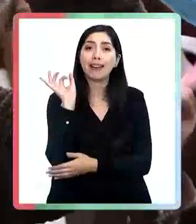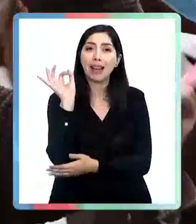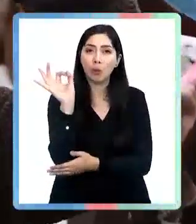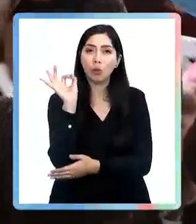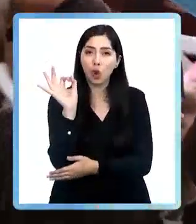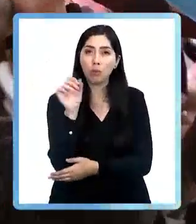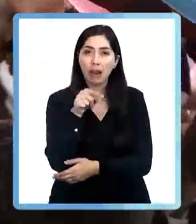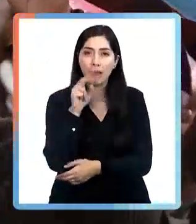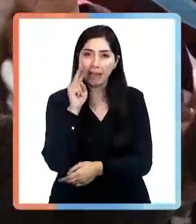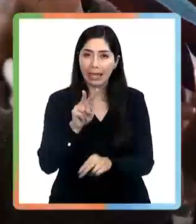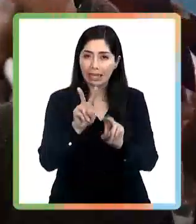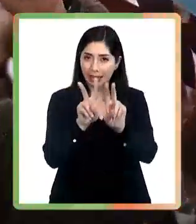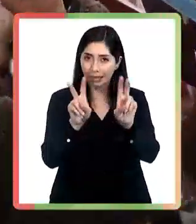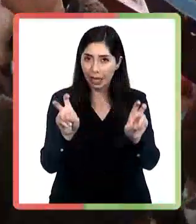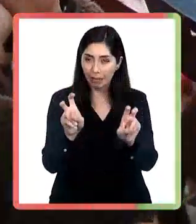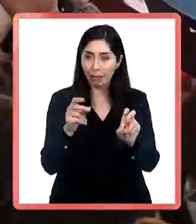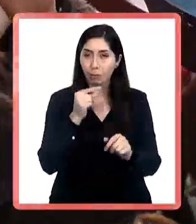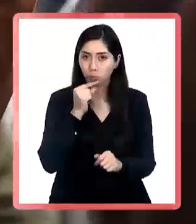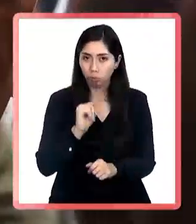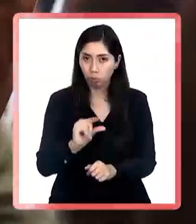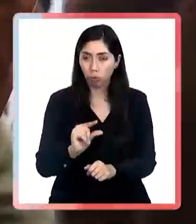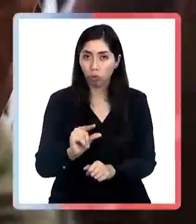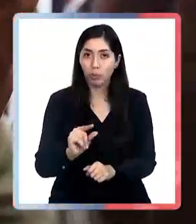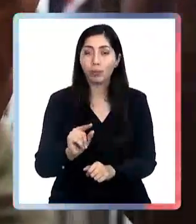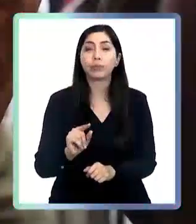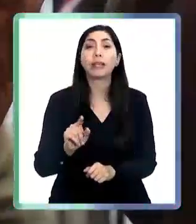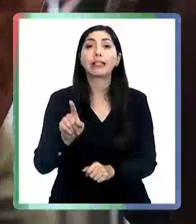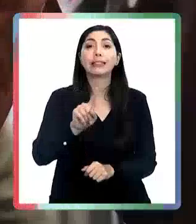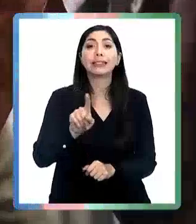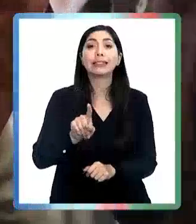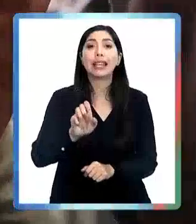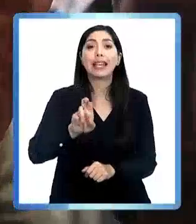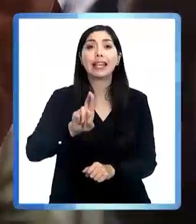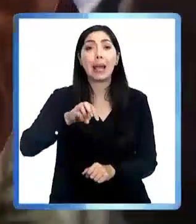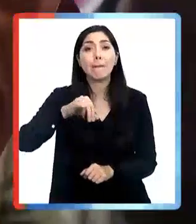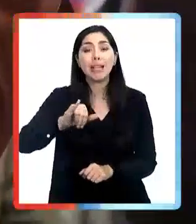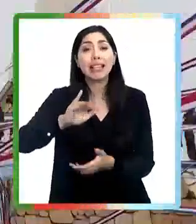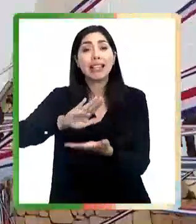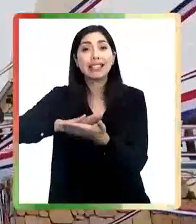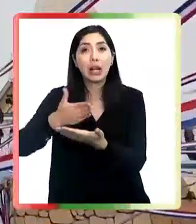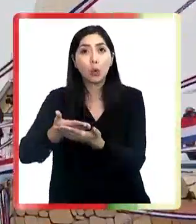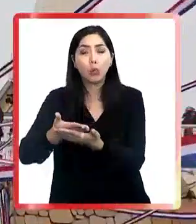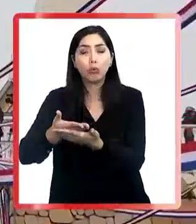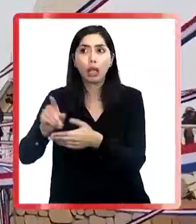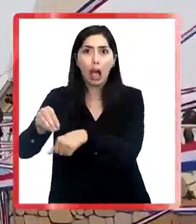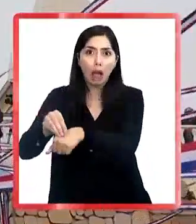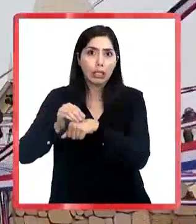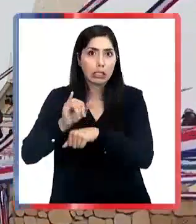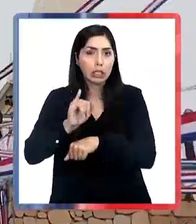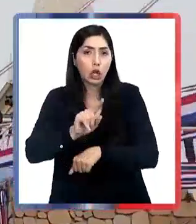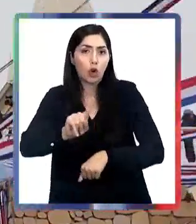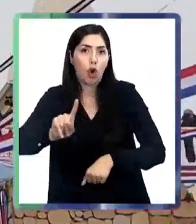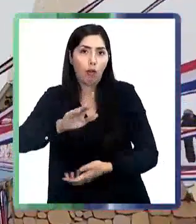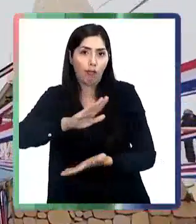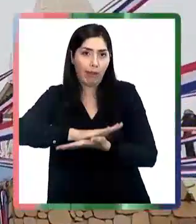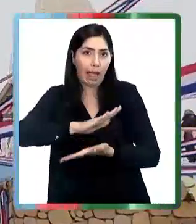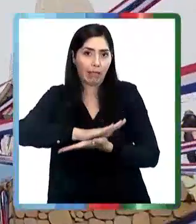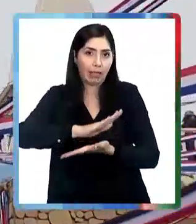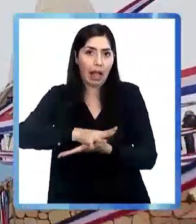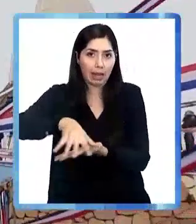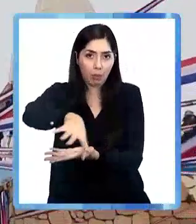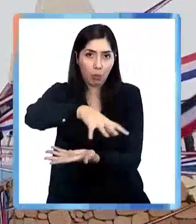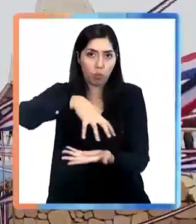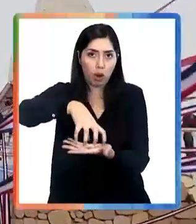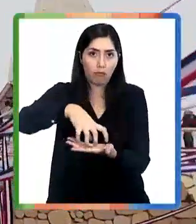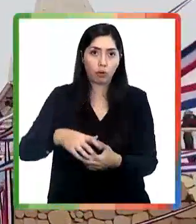este tema para lo que han invitado al Ceremi de Salud con el fin de dilucidar si va o no la fiesta en el pueblo.